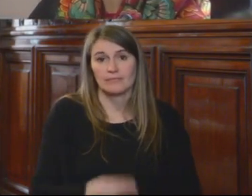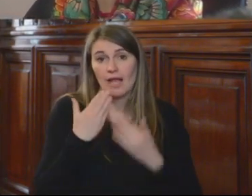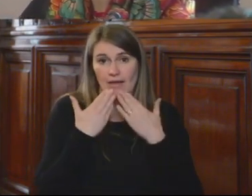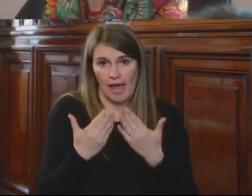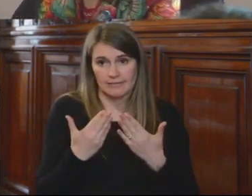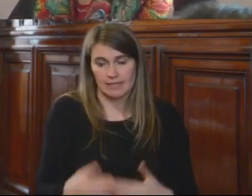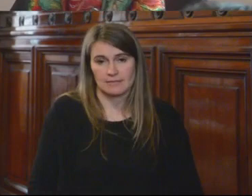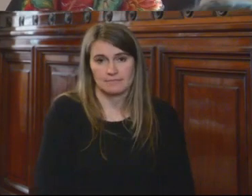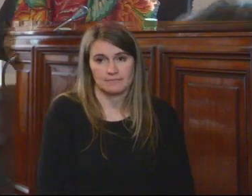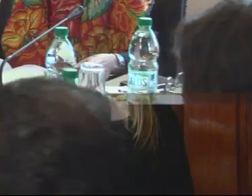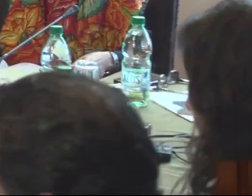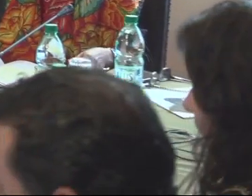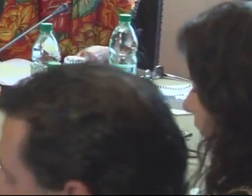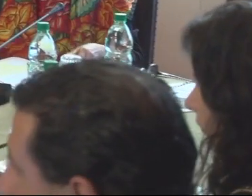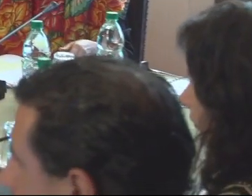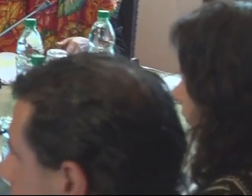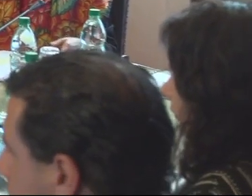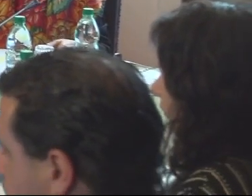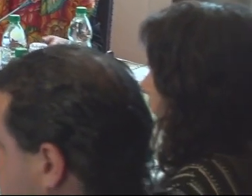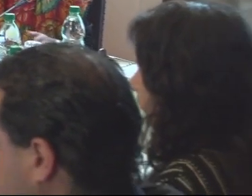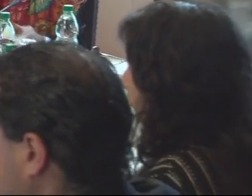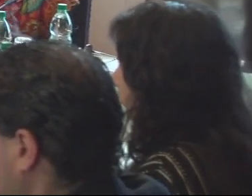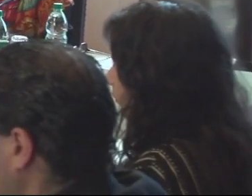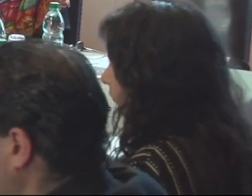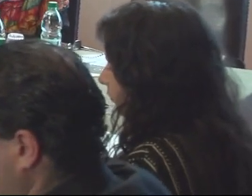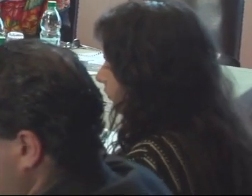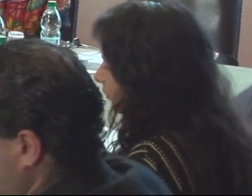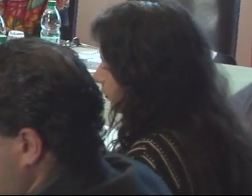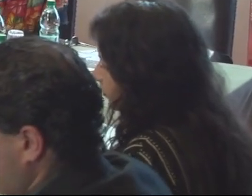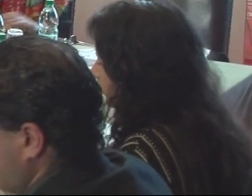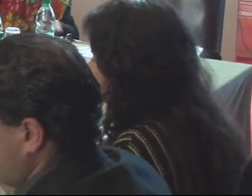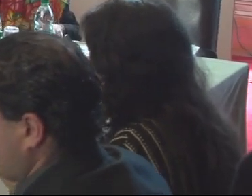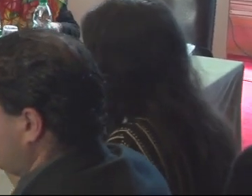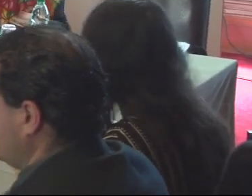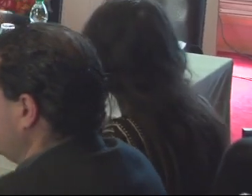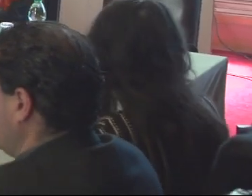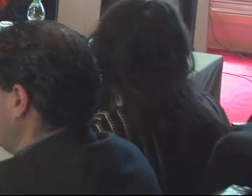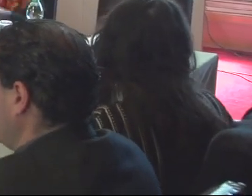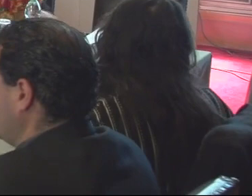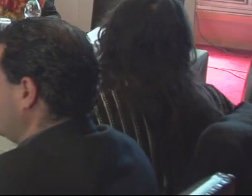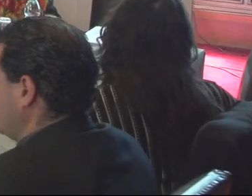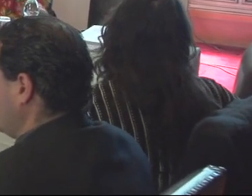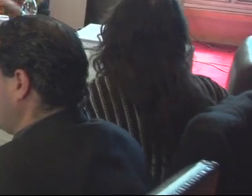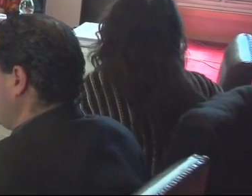participación. Gracias. Gracias. Gracias. Gracias.